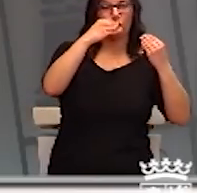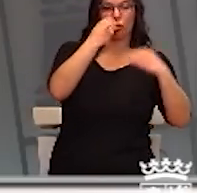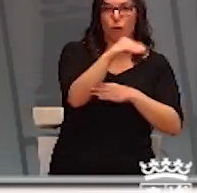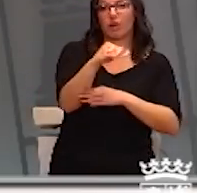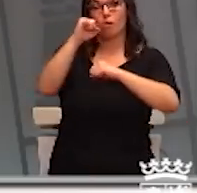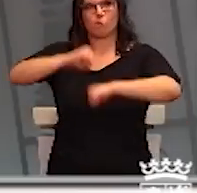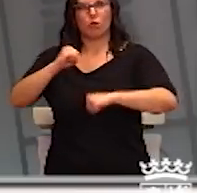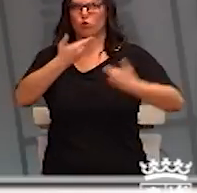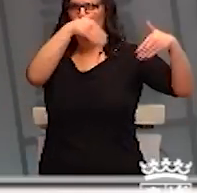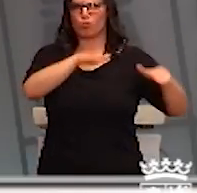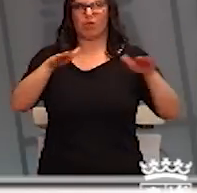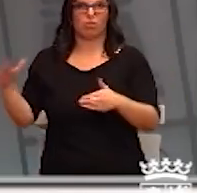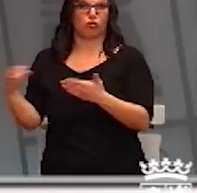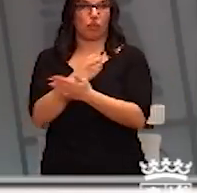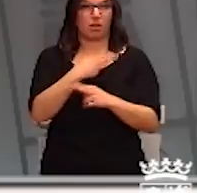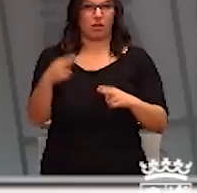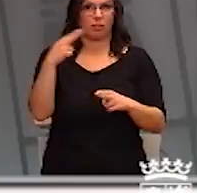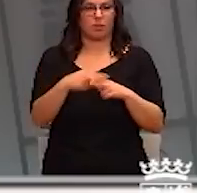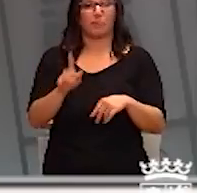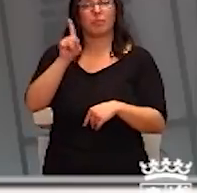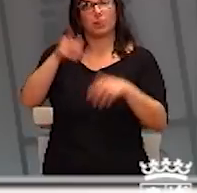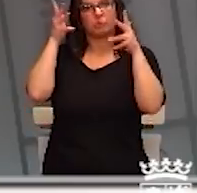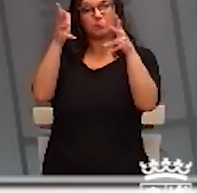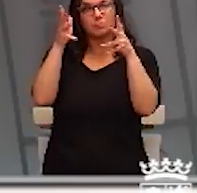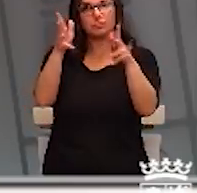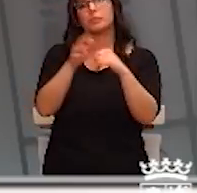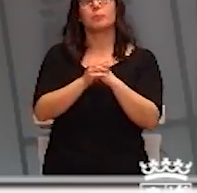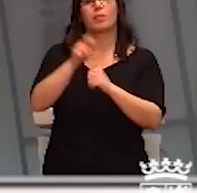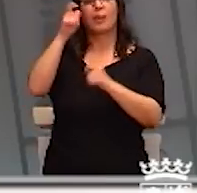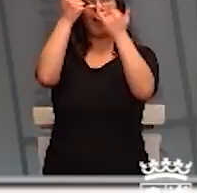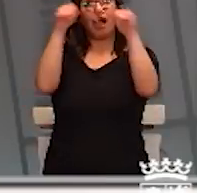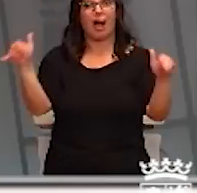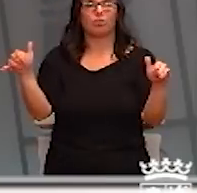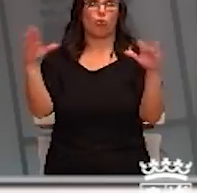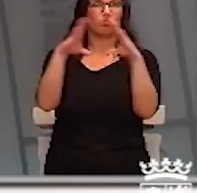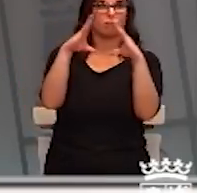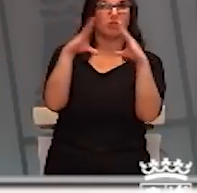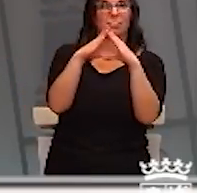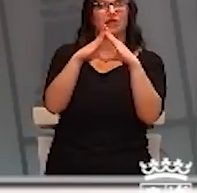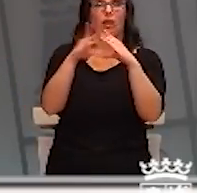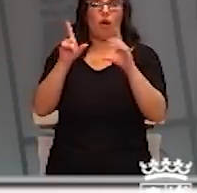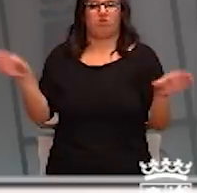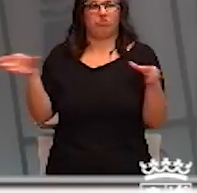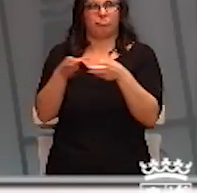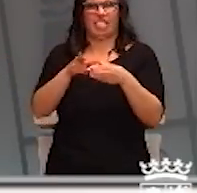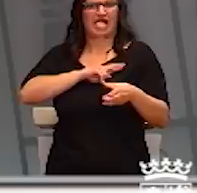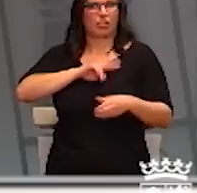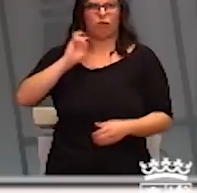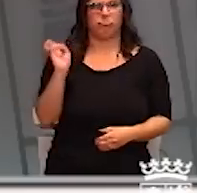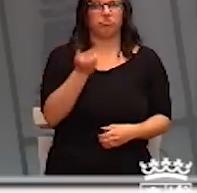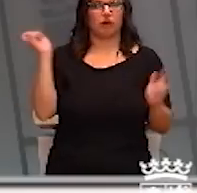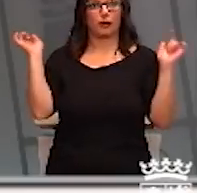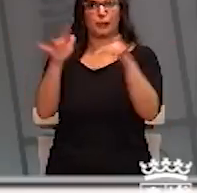Se suspende, se recomienda la suspensión de la concentración de personas en actos litúrgicos o ceremonias colectivas de cualquier confesión o